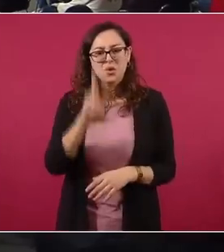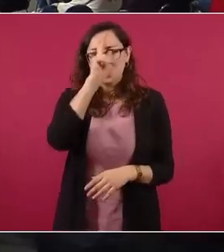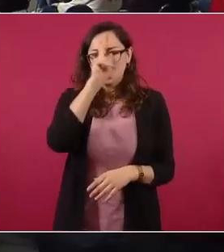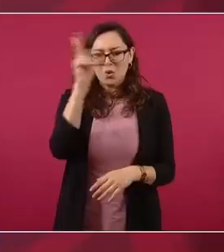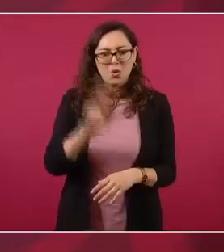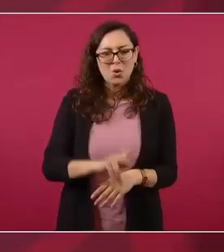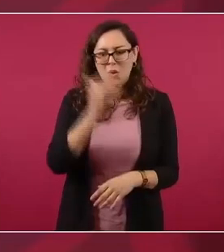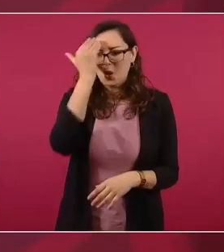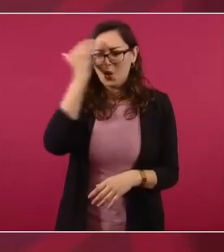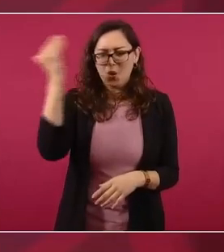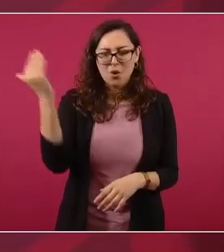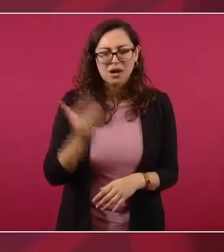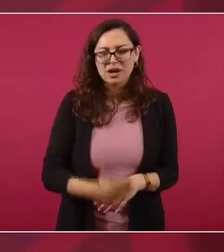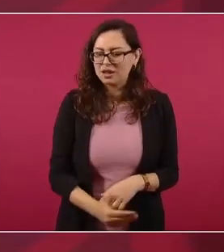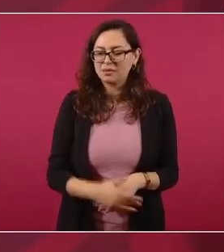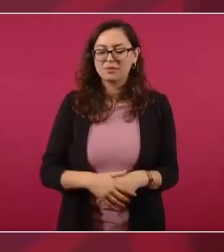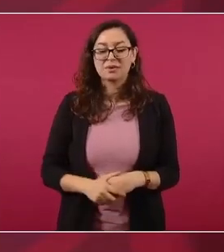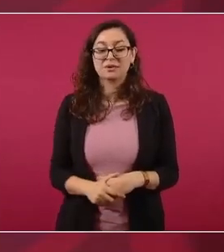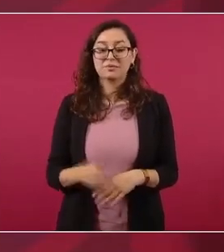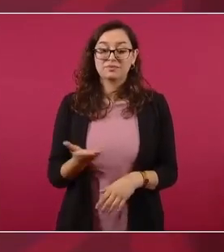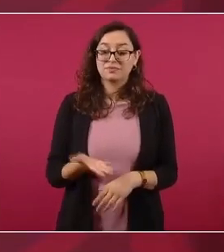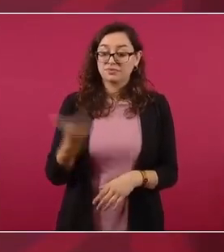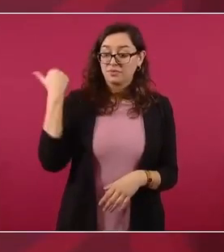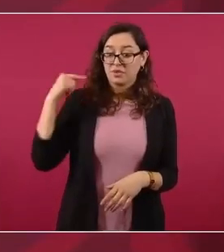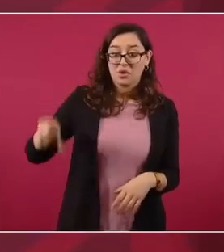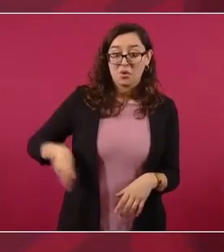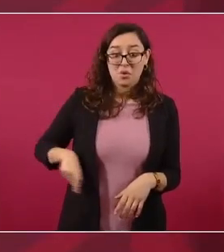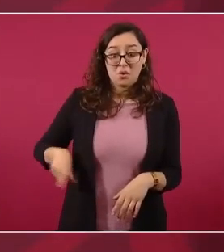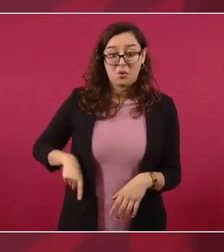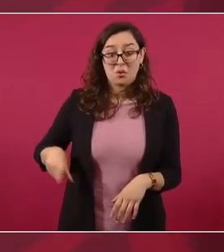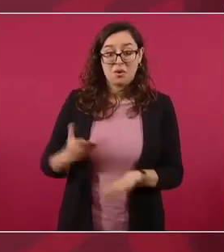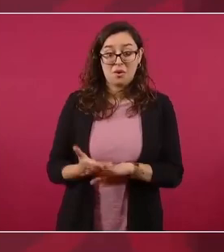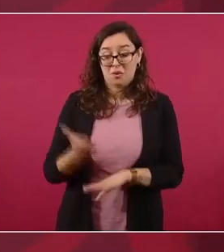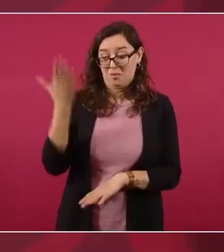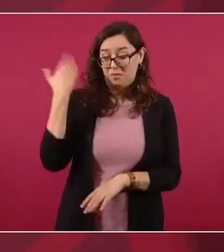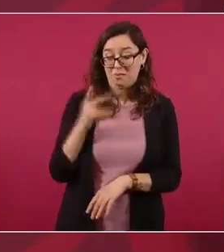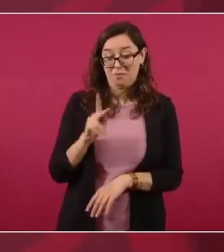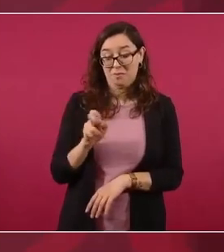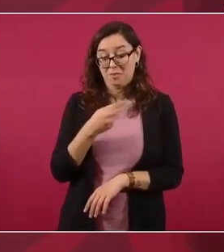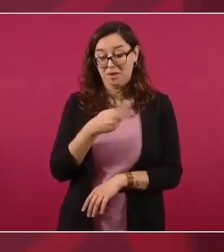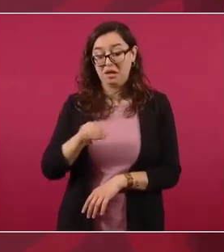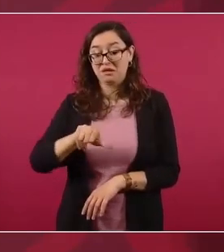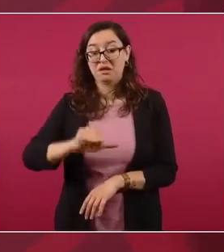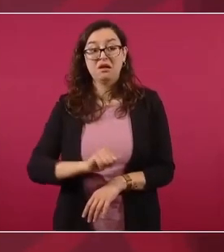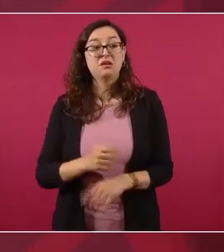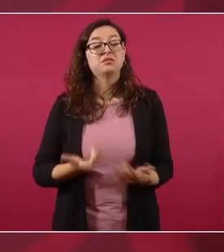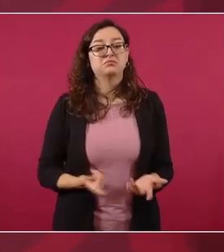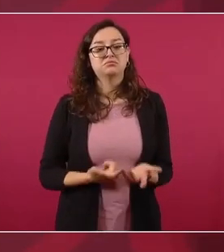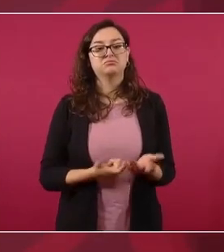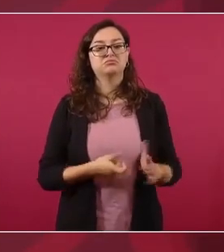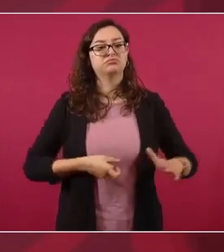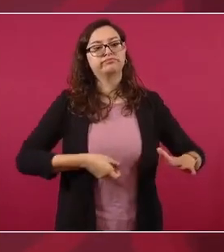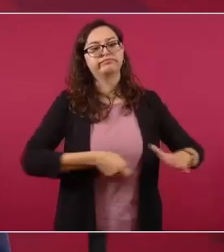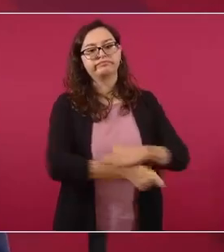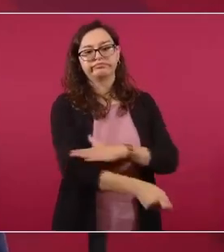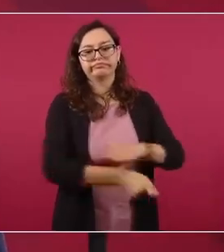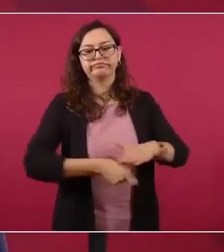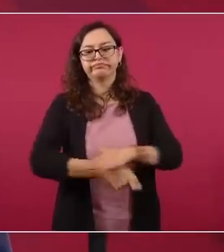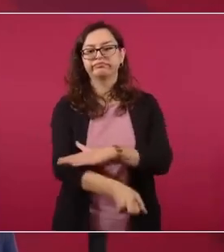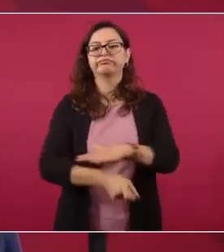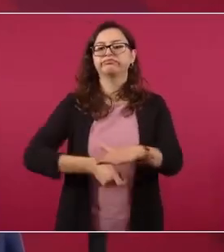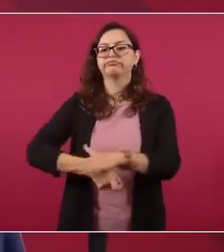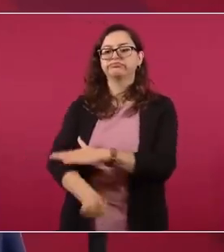les daban moches, sobornos a cada uno.